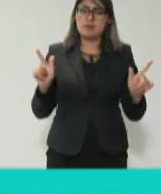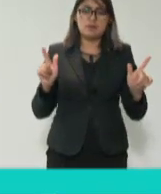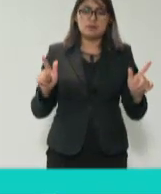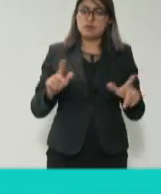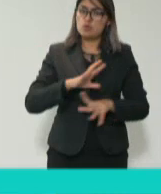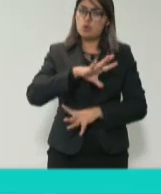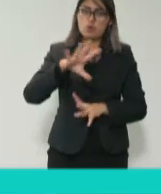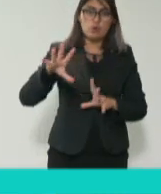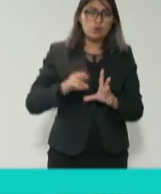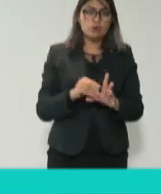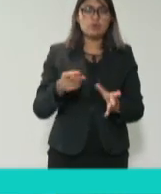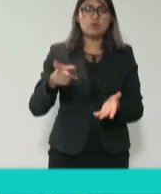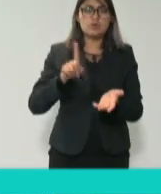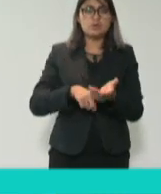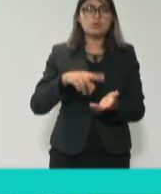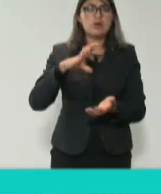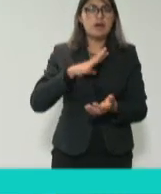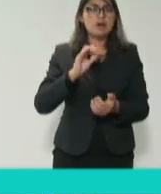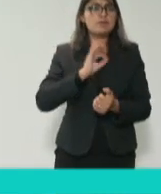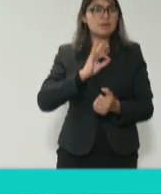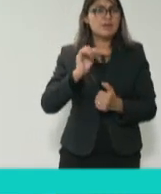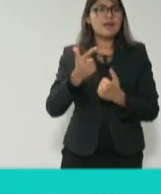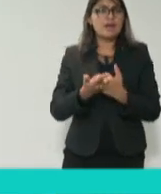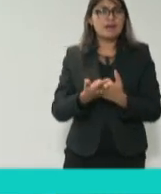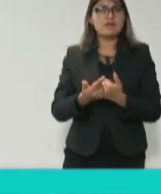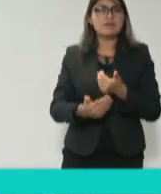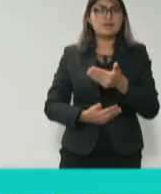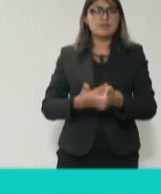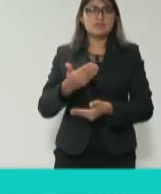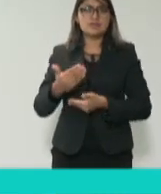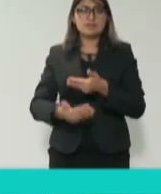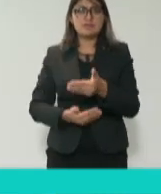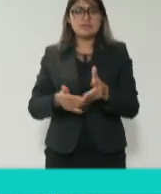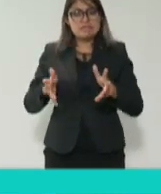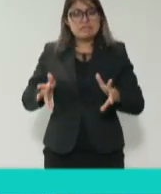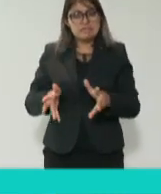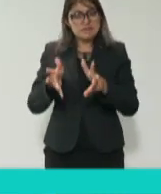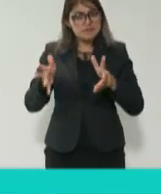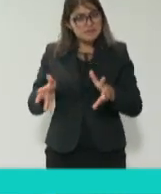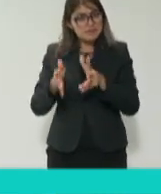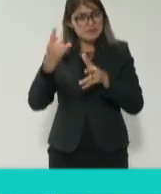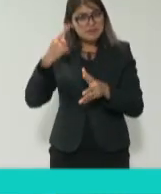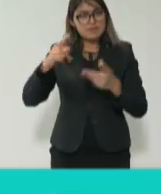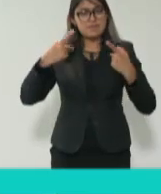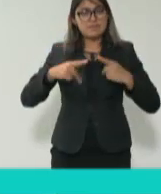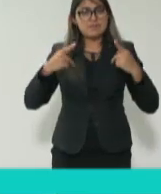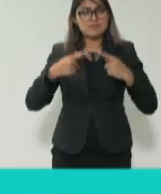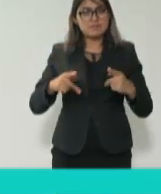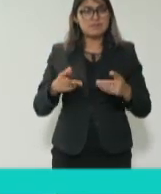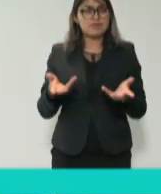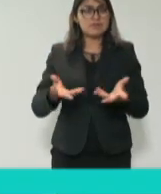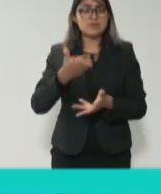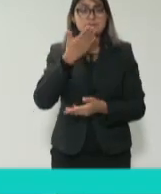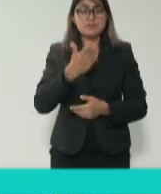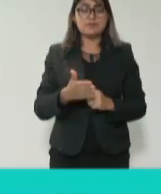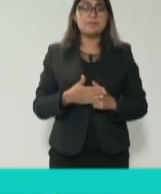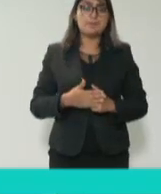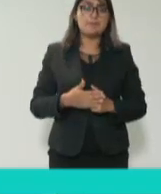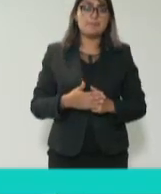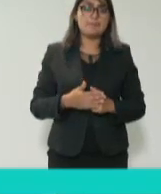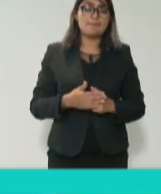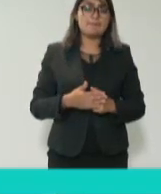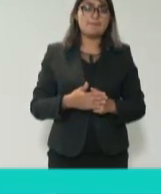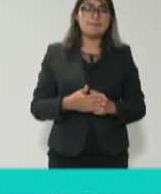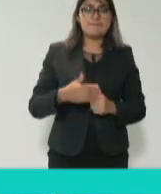generar un incentivo perverso que desvíe la buena administración. Y yo siempre he pensado también, y bueno, yo no lo